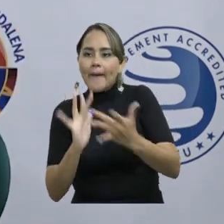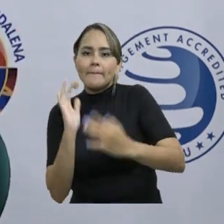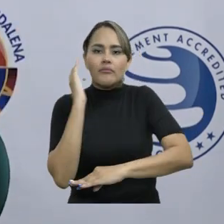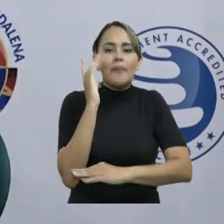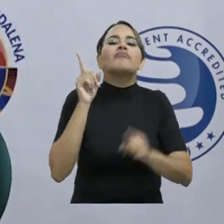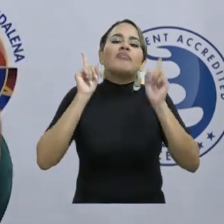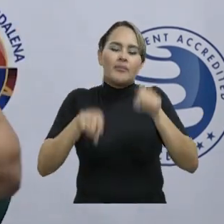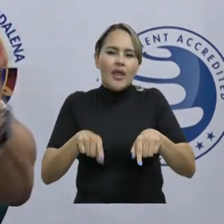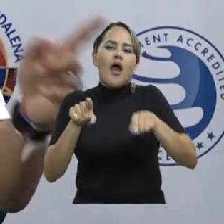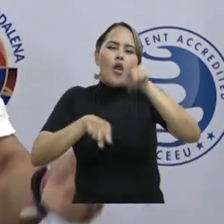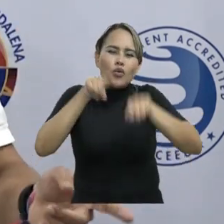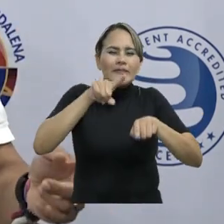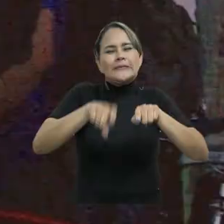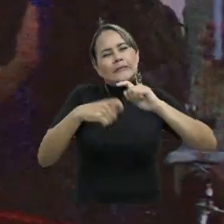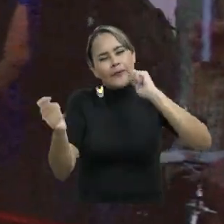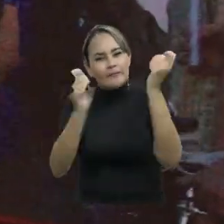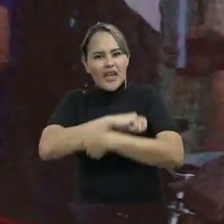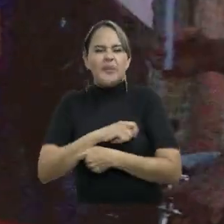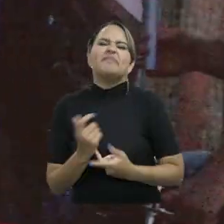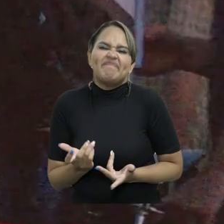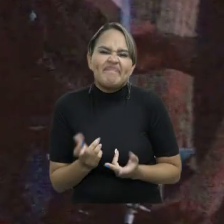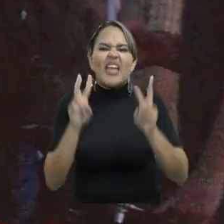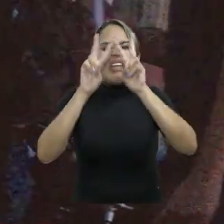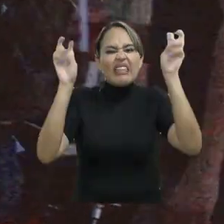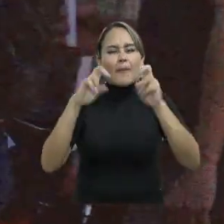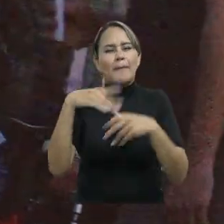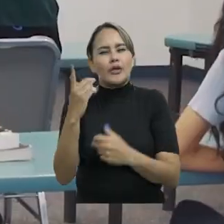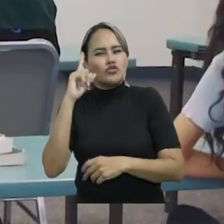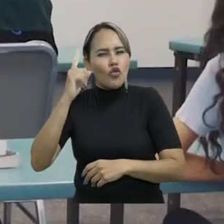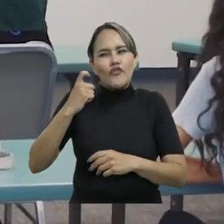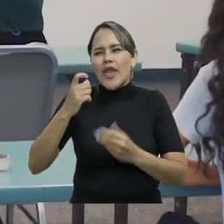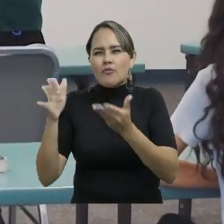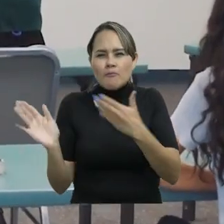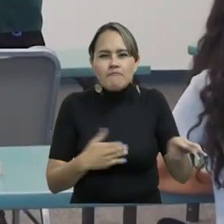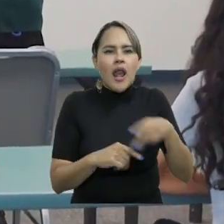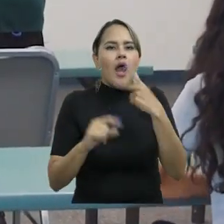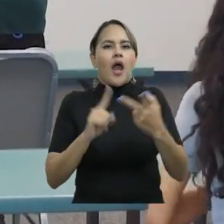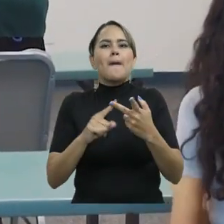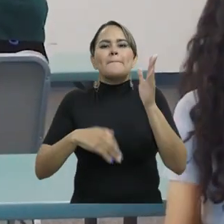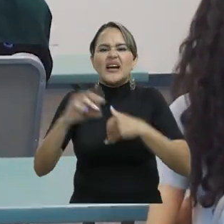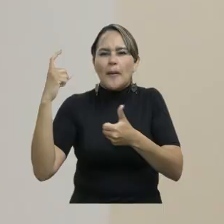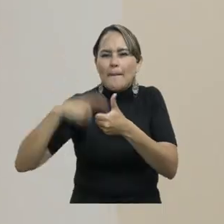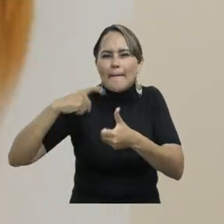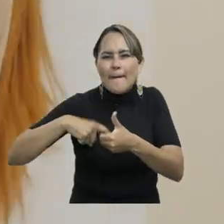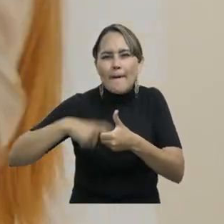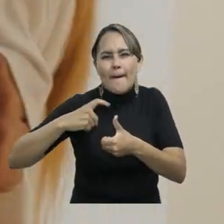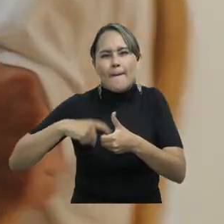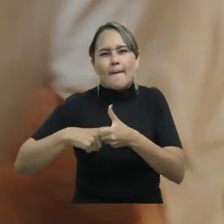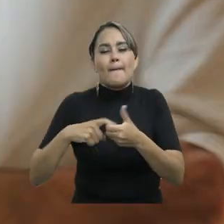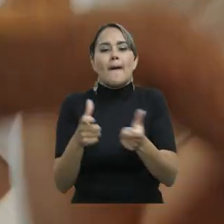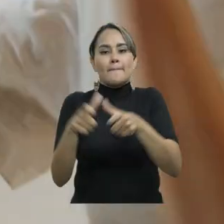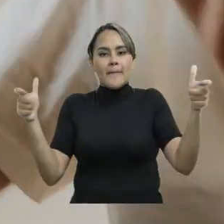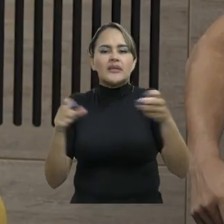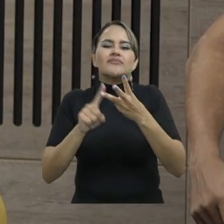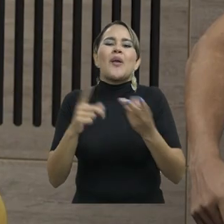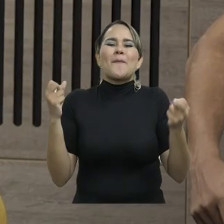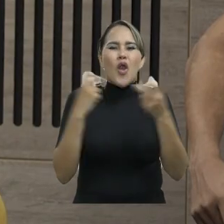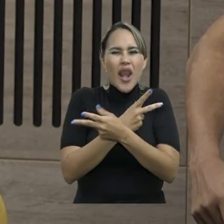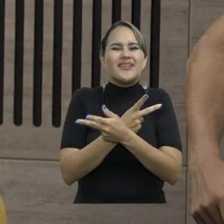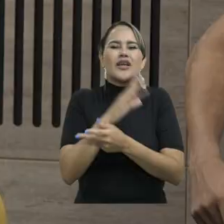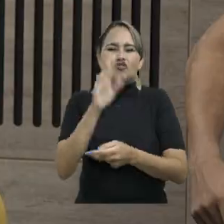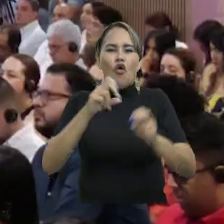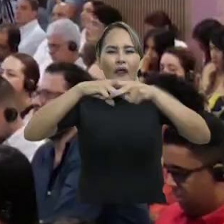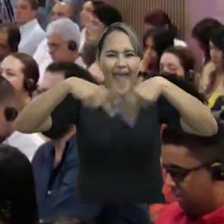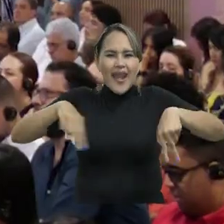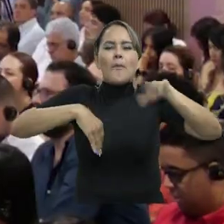también hay cosas que hay que cambiar y mejorar. Temas como gobernanza, aumento de la cobertura educativa y violencia basada en género fueron los